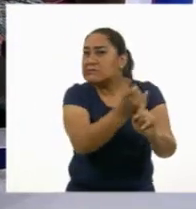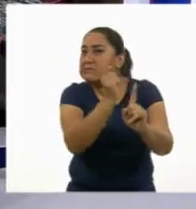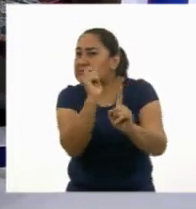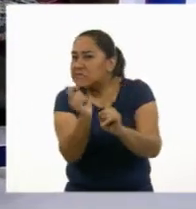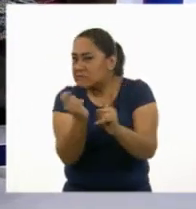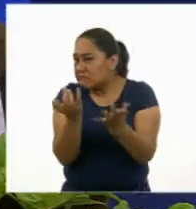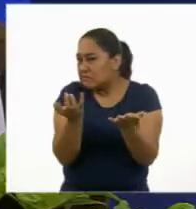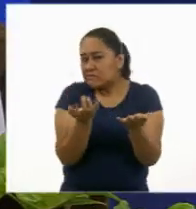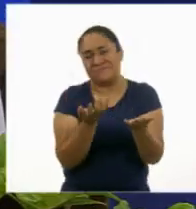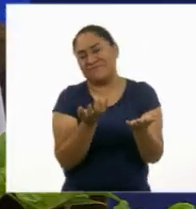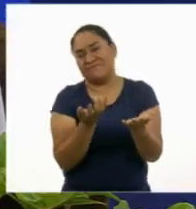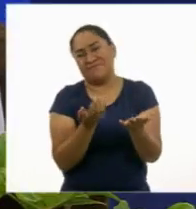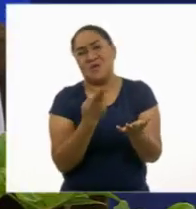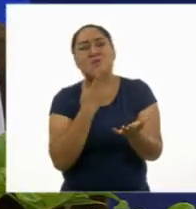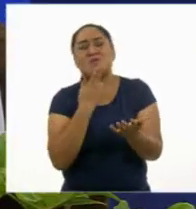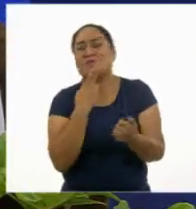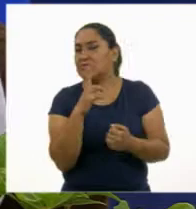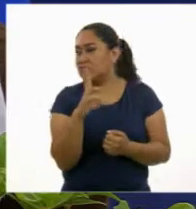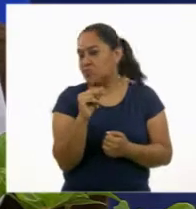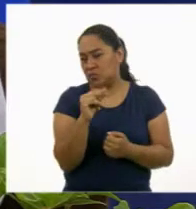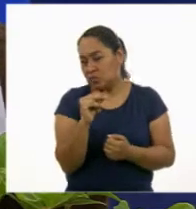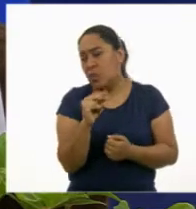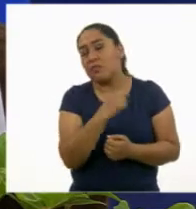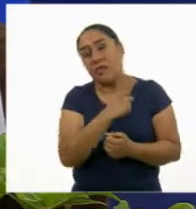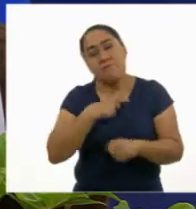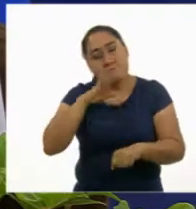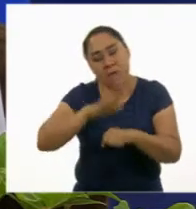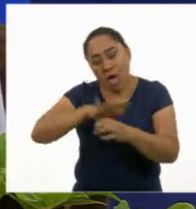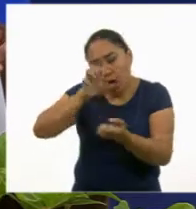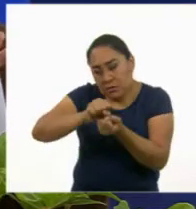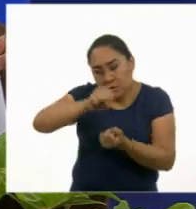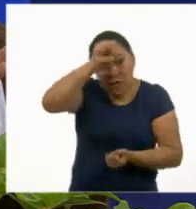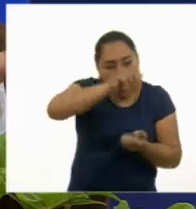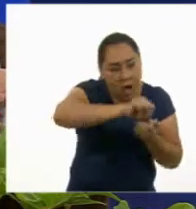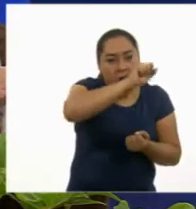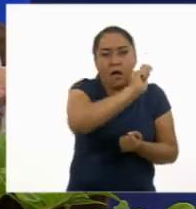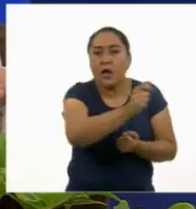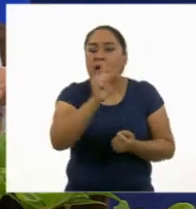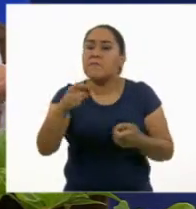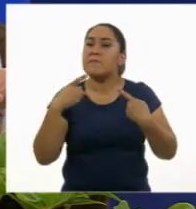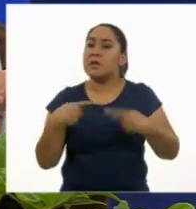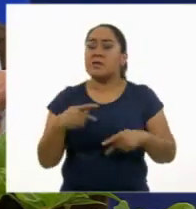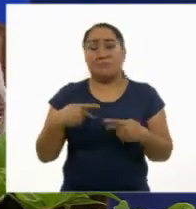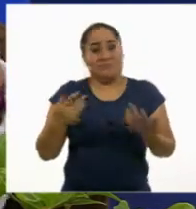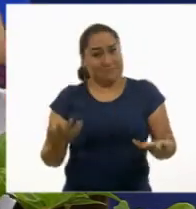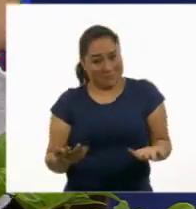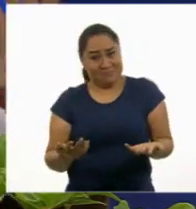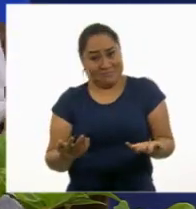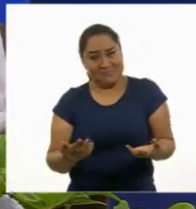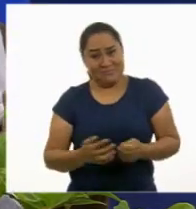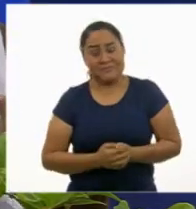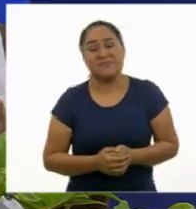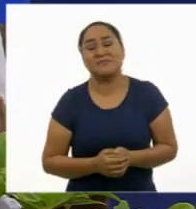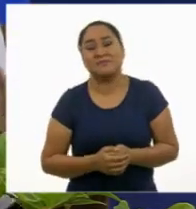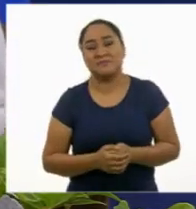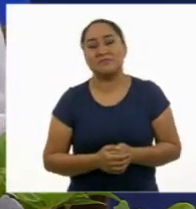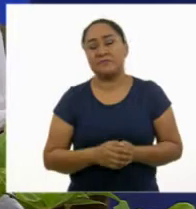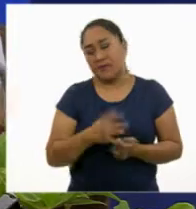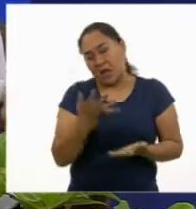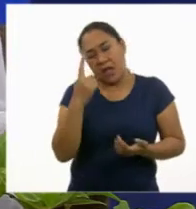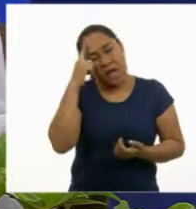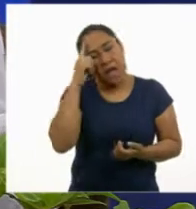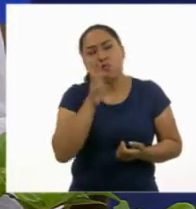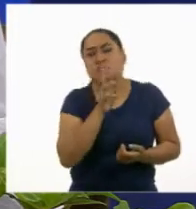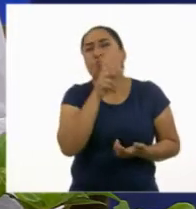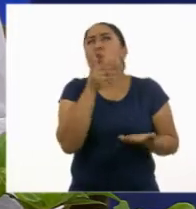estereotipos que no nos ayudan a ver a las personas de una manera buena. Y es mejor